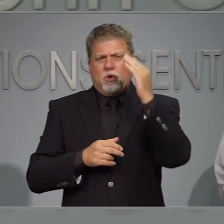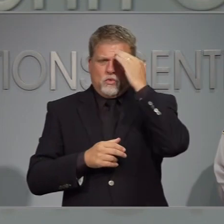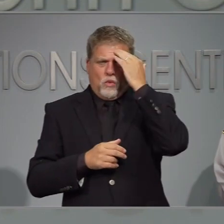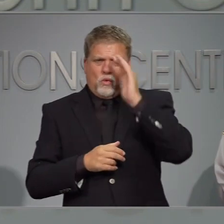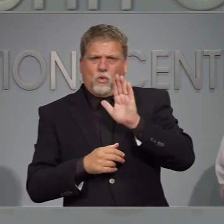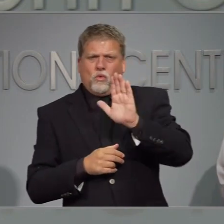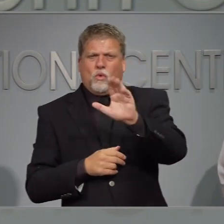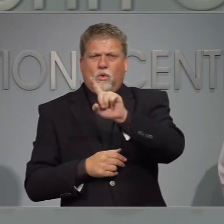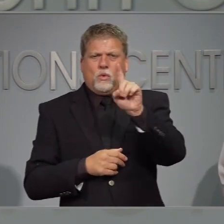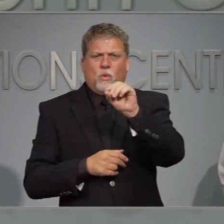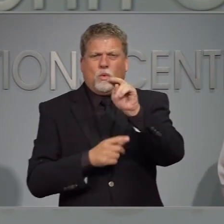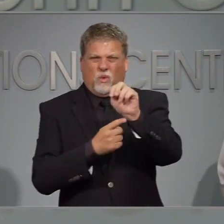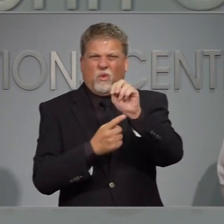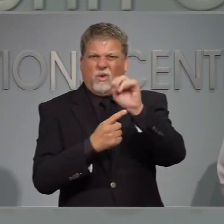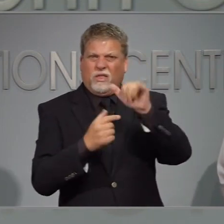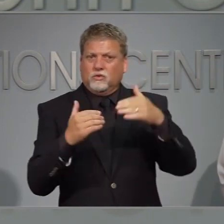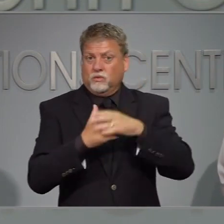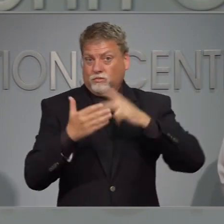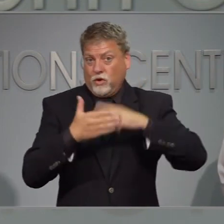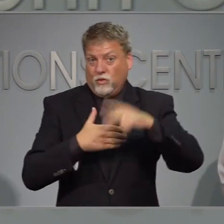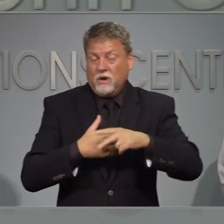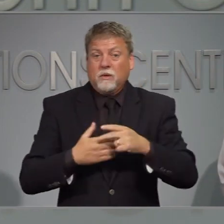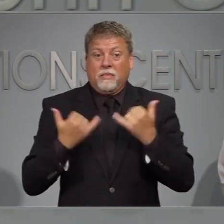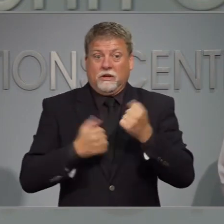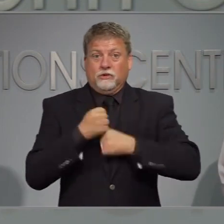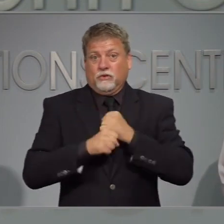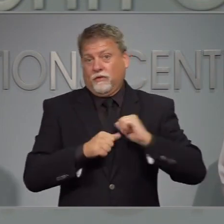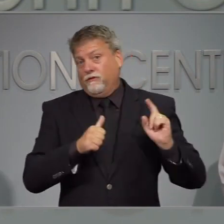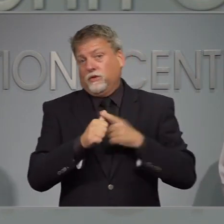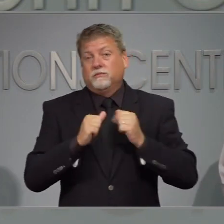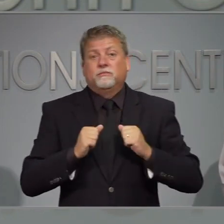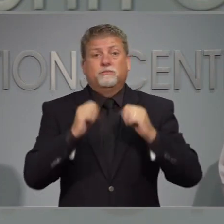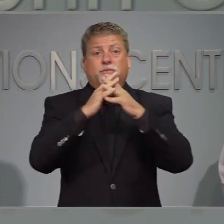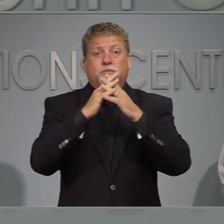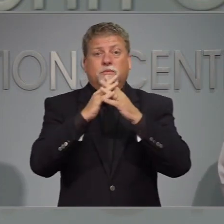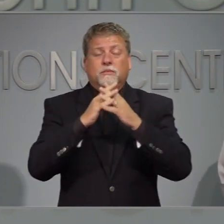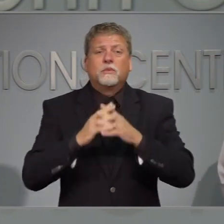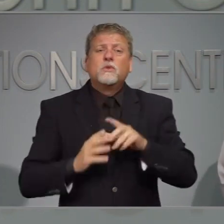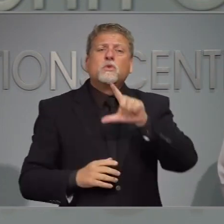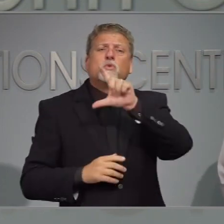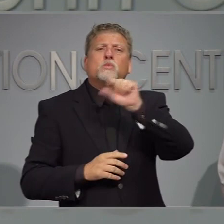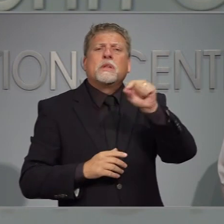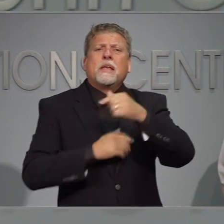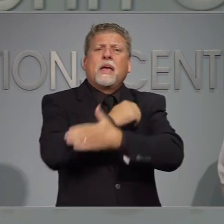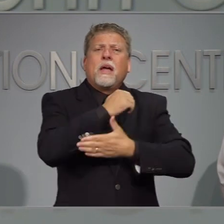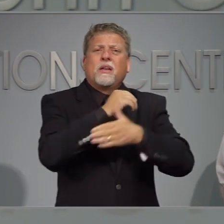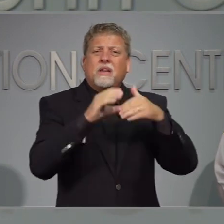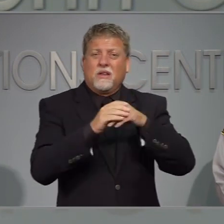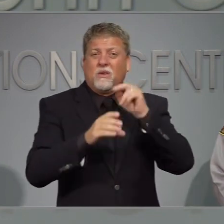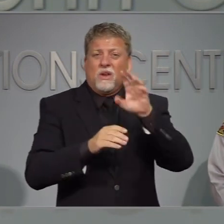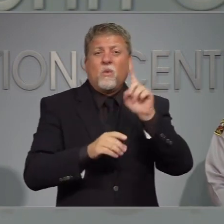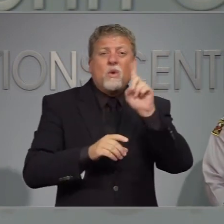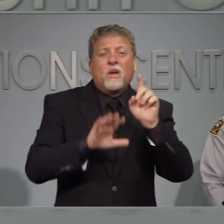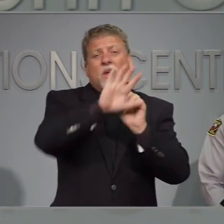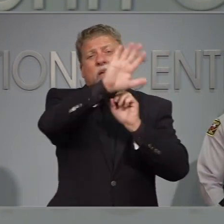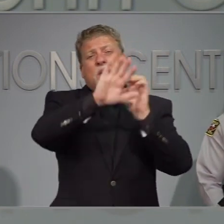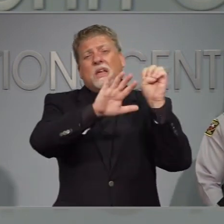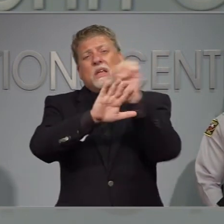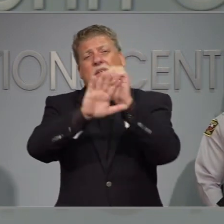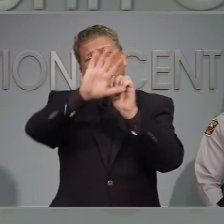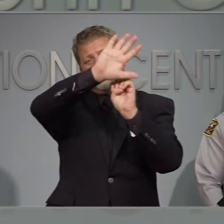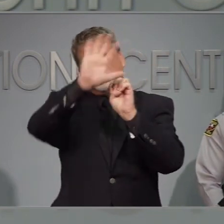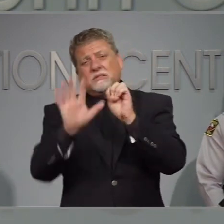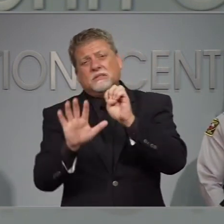programa conozca su zona y ya está funcionando este año veinte condados en la costa han desarrollado